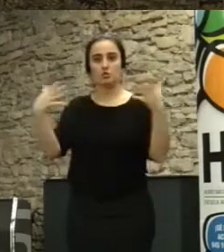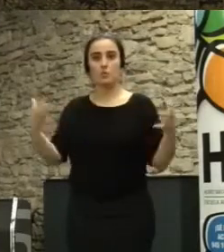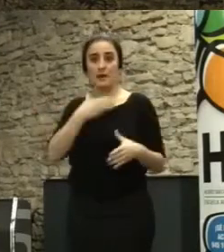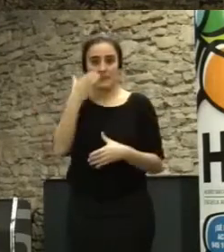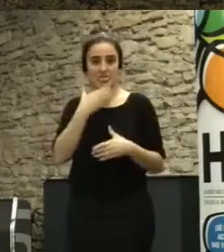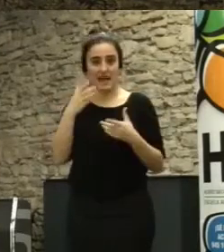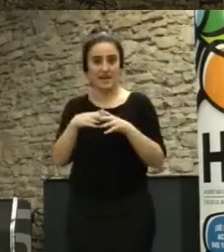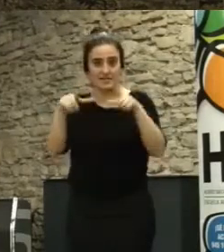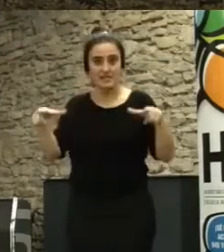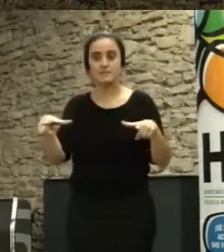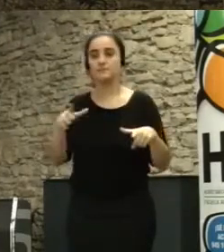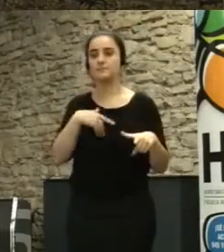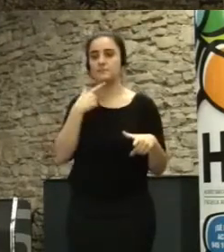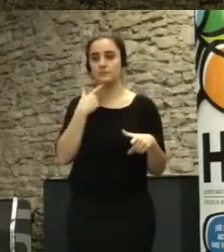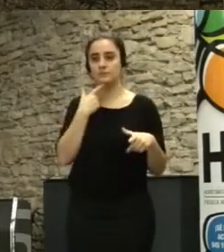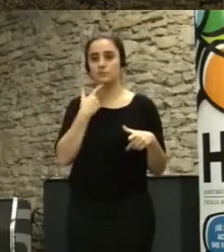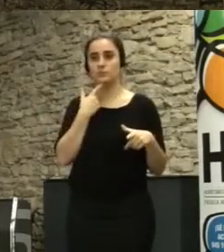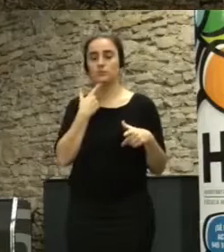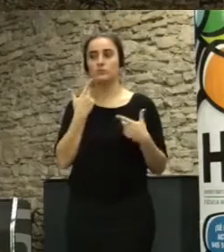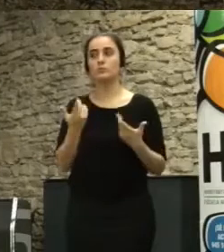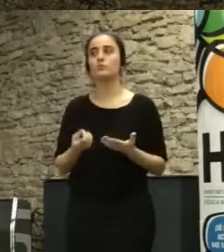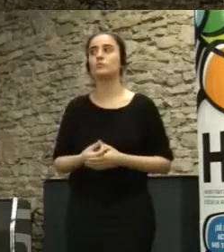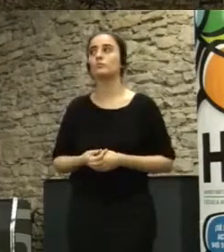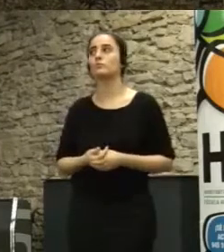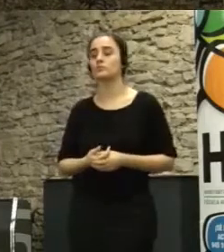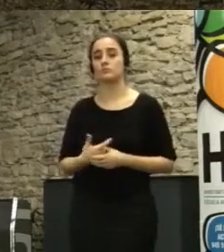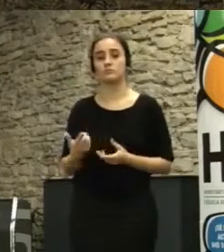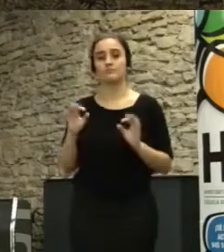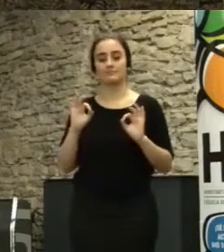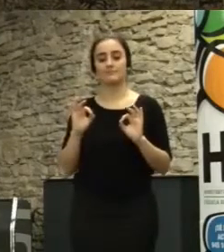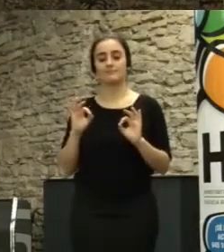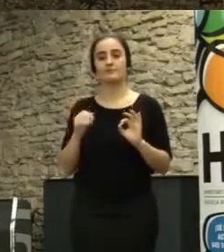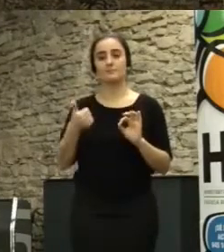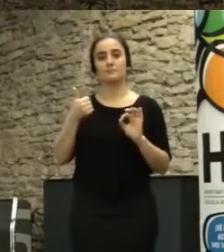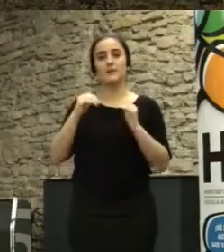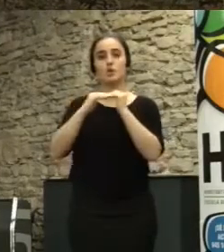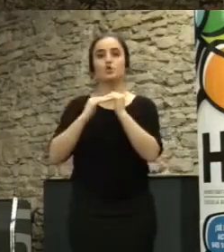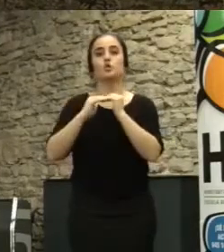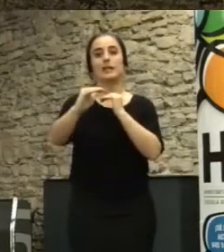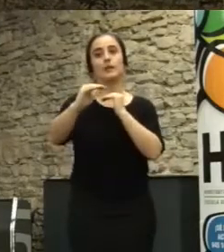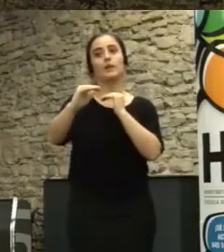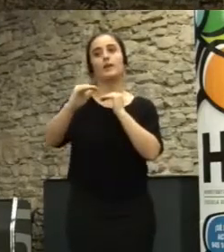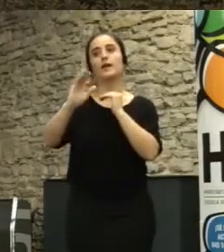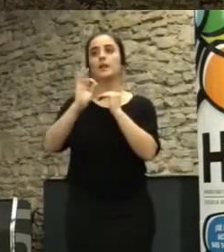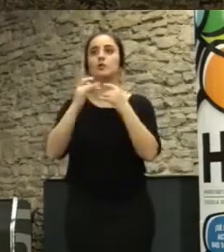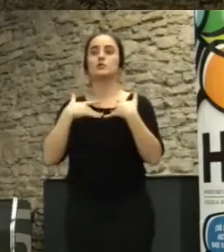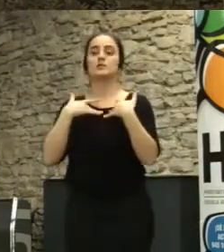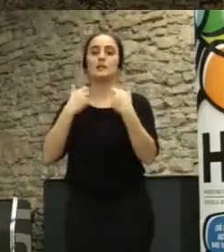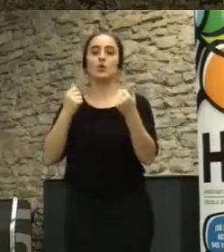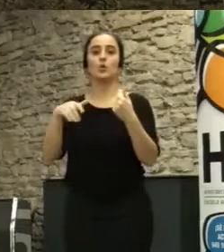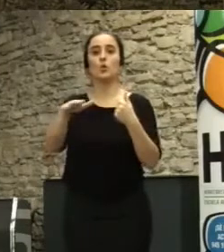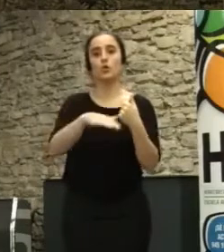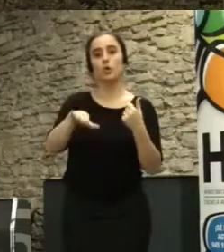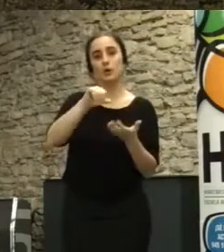de un poco de cómo en este caso evidentemente está vinculado a sostenibilidad a salud a espacio